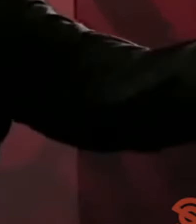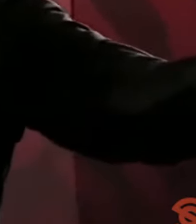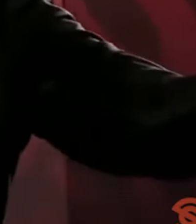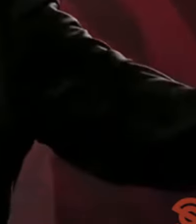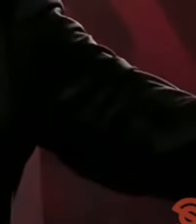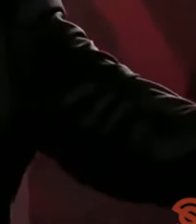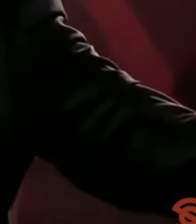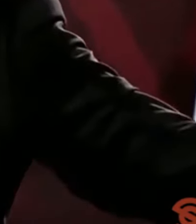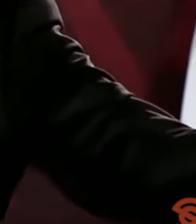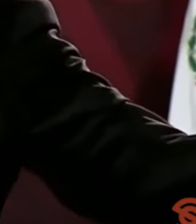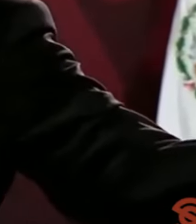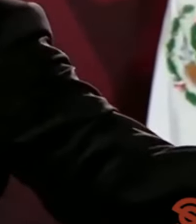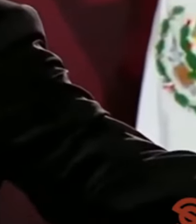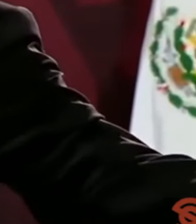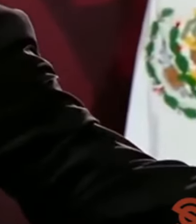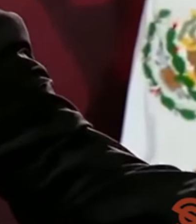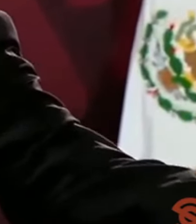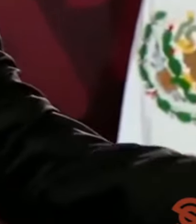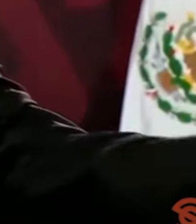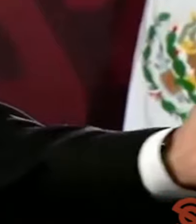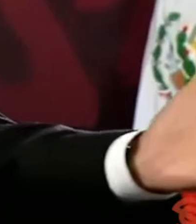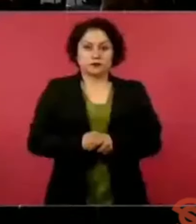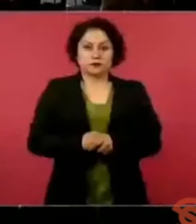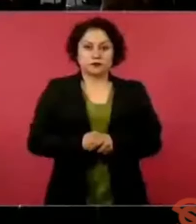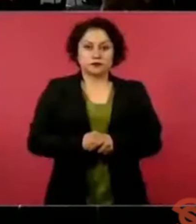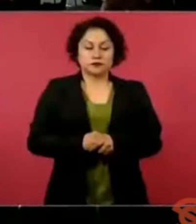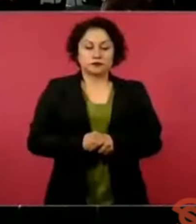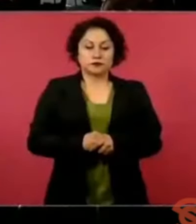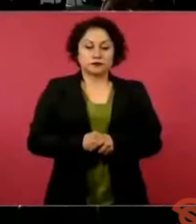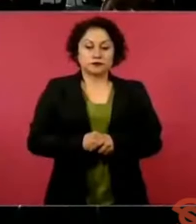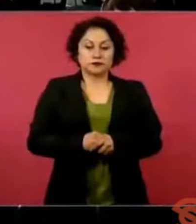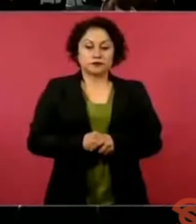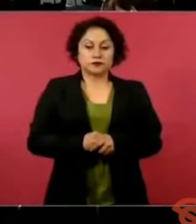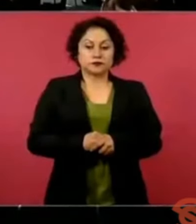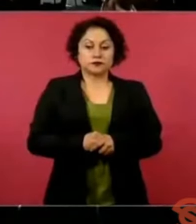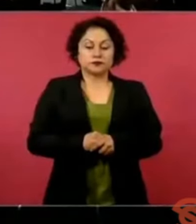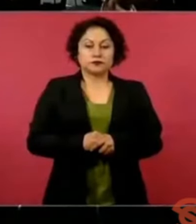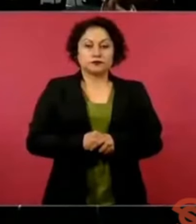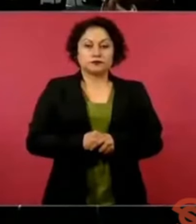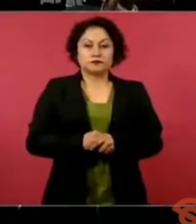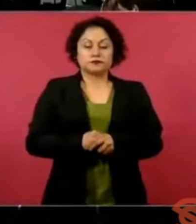un pueblo, un país,